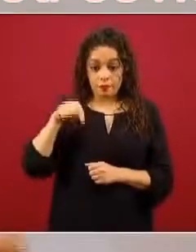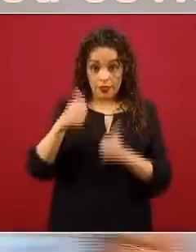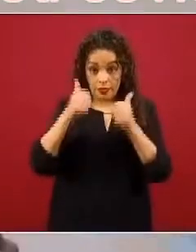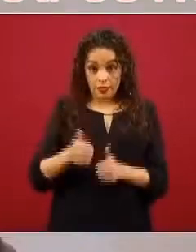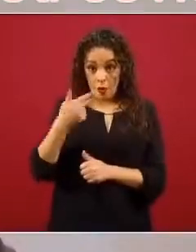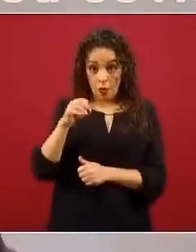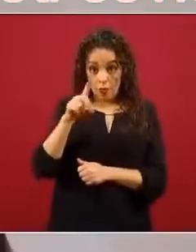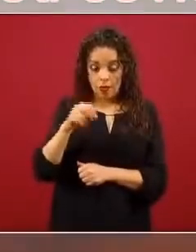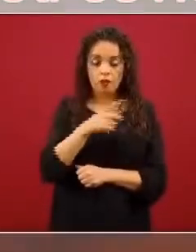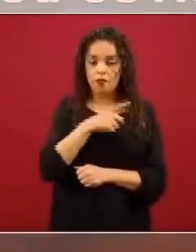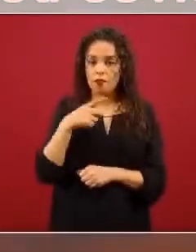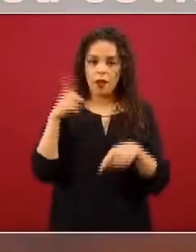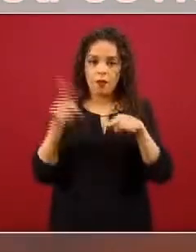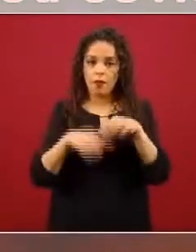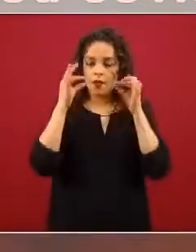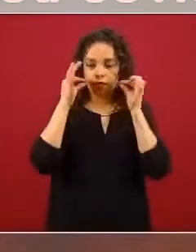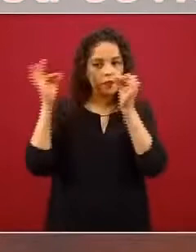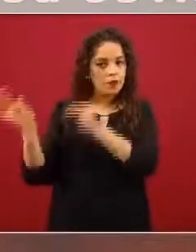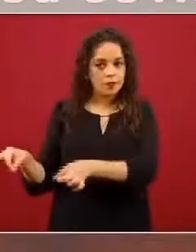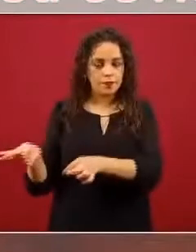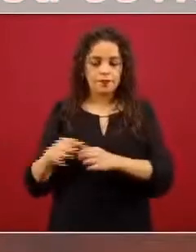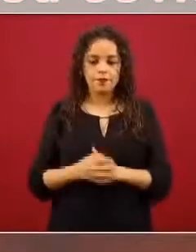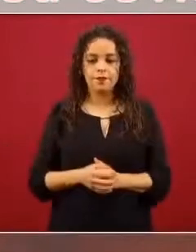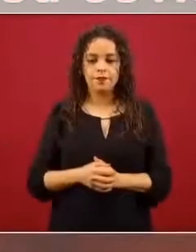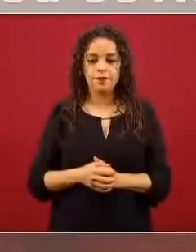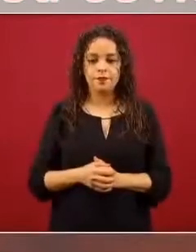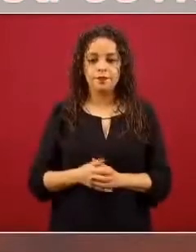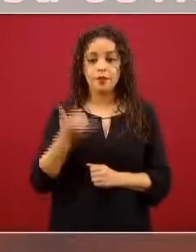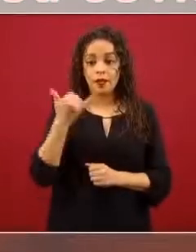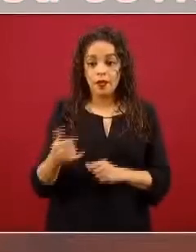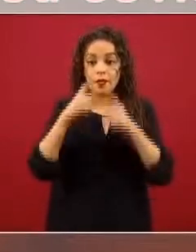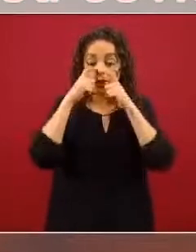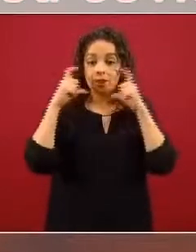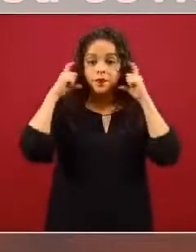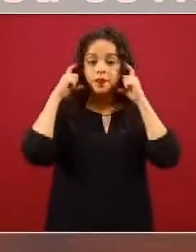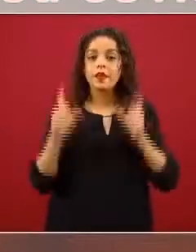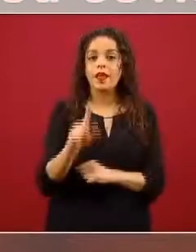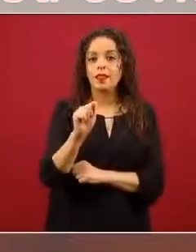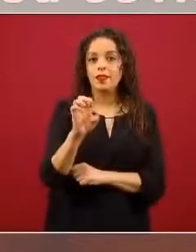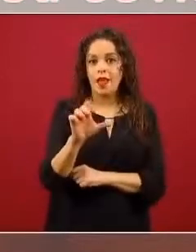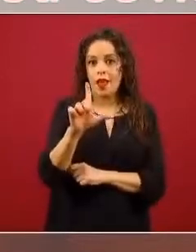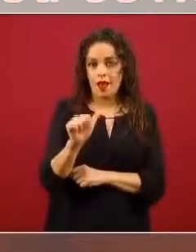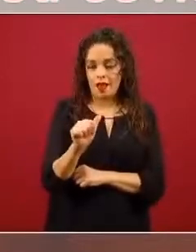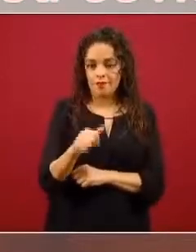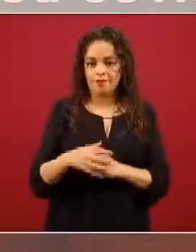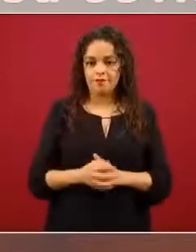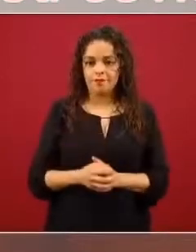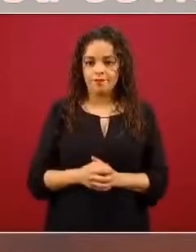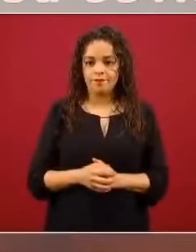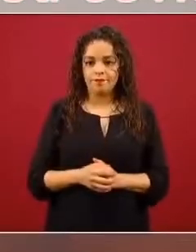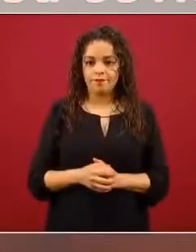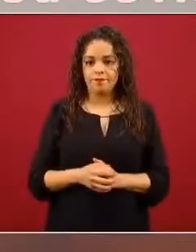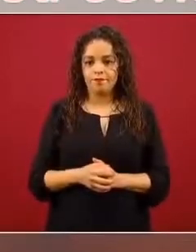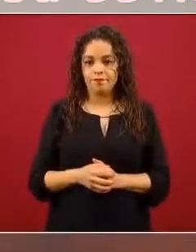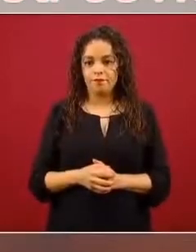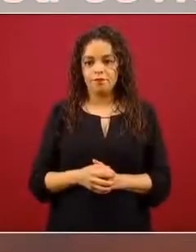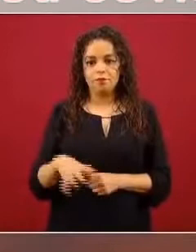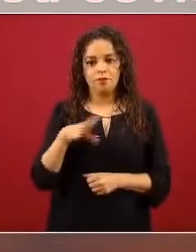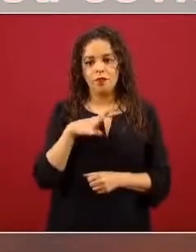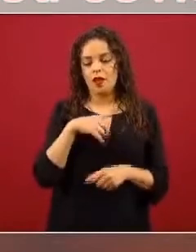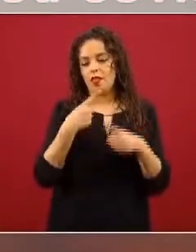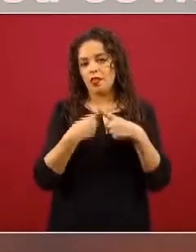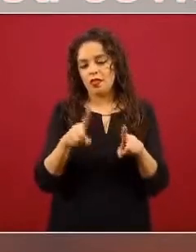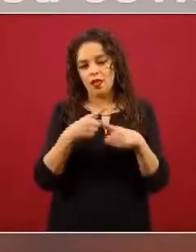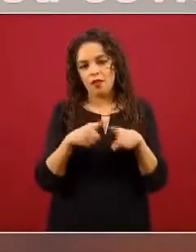retirarla inmediatamente. Y después tenemos nuestras mascarillas de tela. Estas mascarillas de tela, nuevamente hay diferentes tipos de